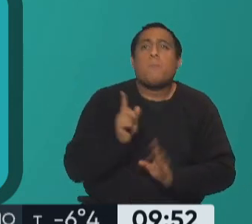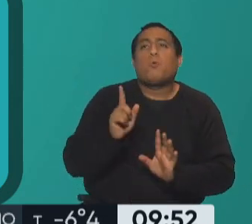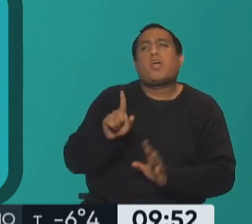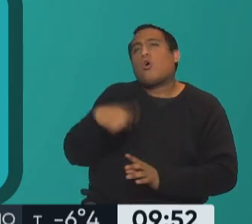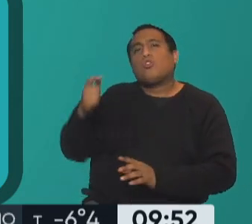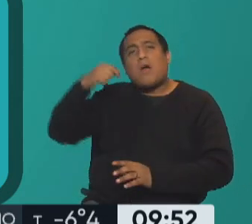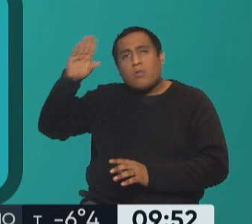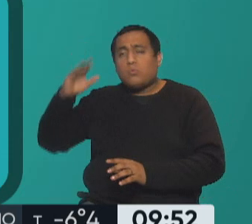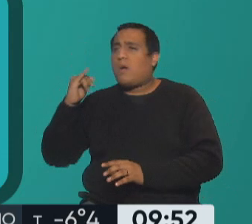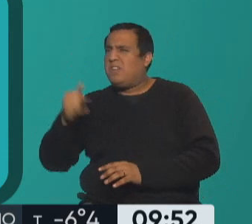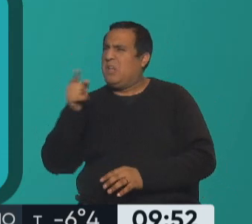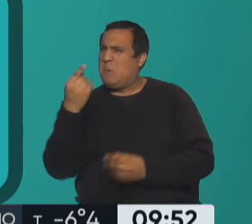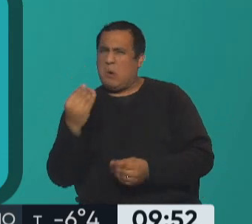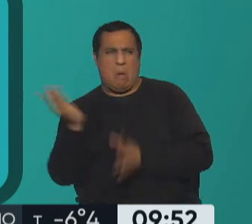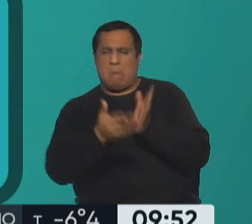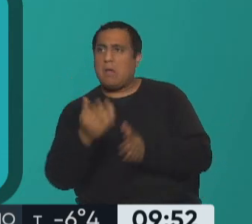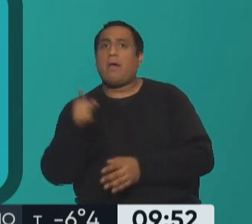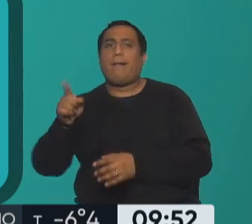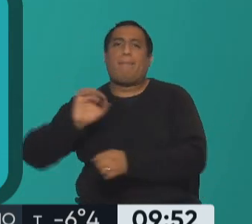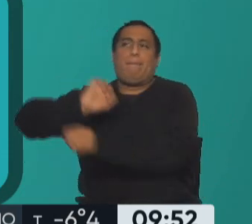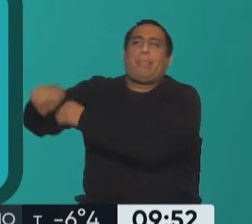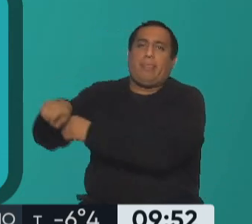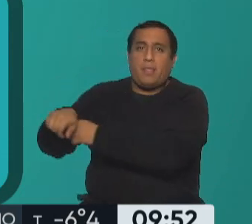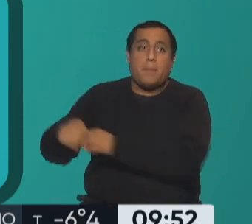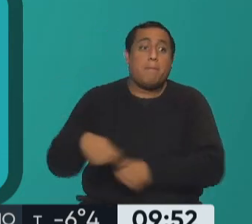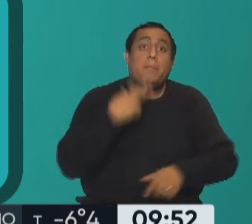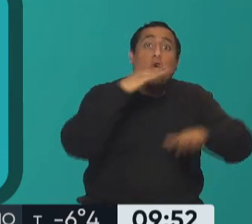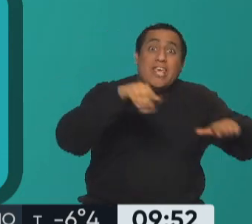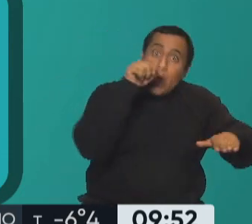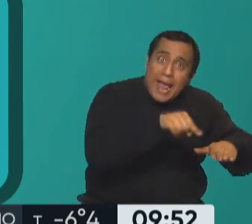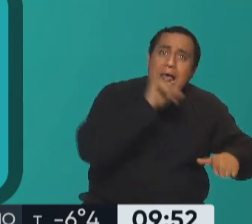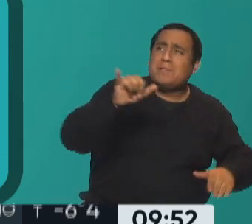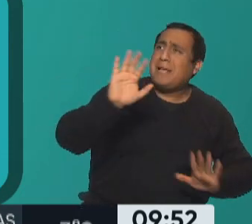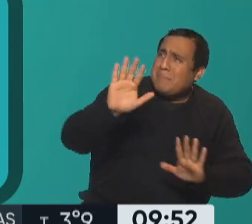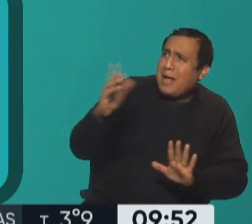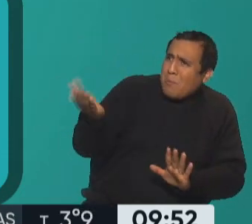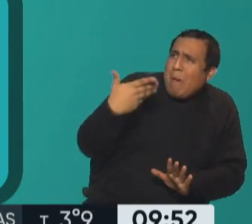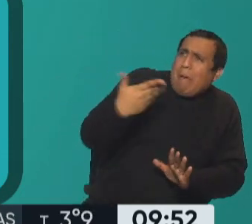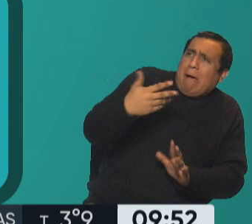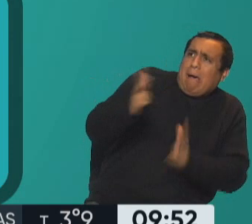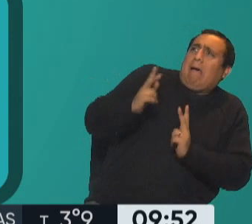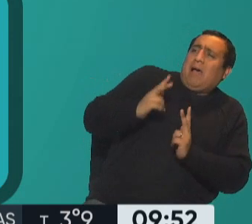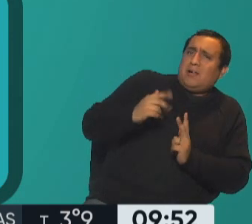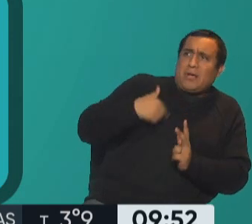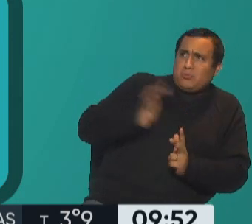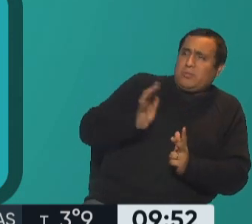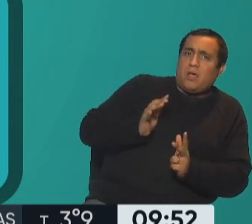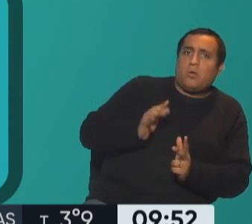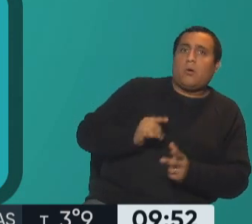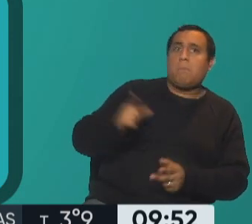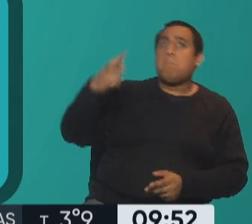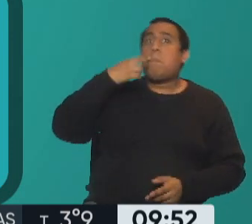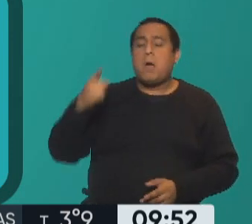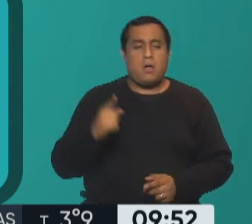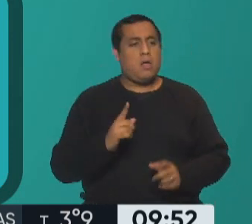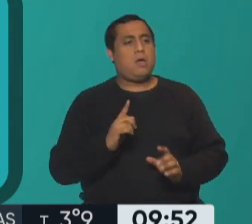violento que habla muy feo no los va a escuchar en cambio cuando es su propio hijo que le dice papá me asusta cuando me hablas así me parece que es el camino más